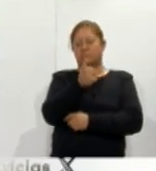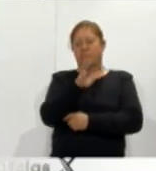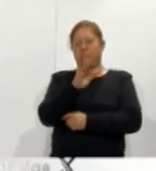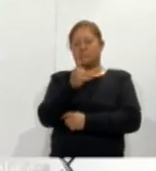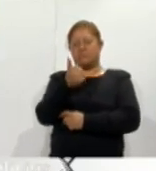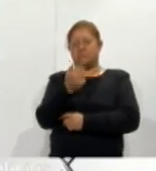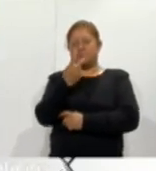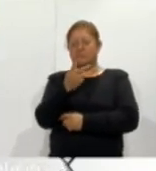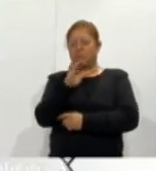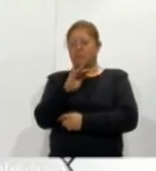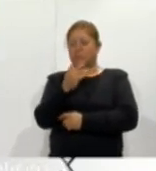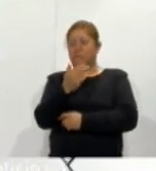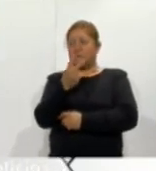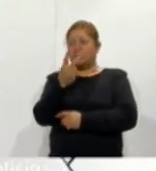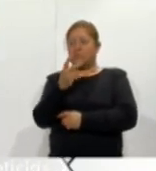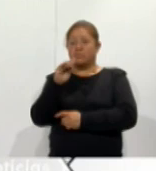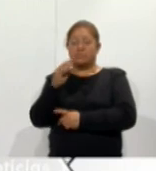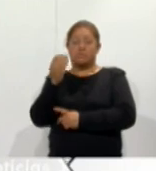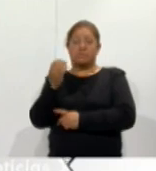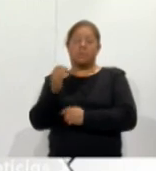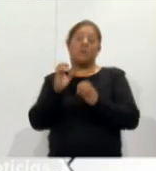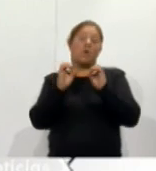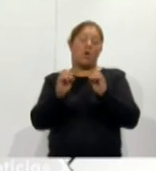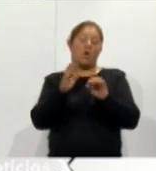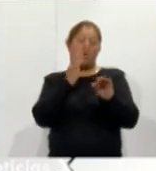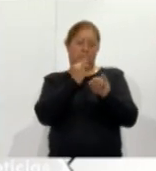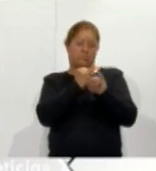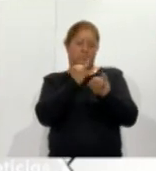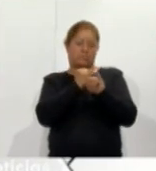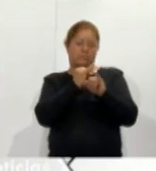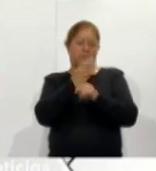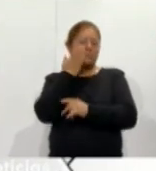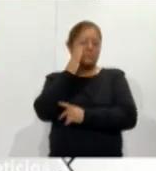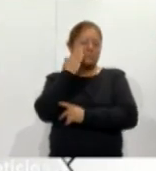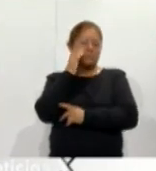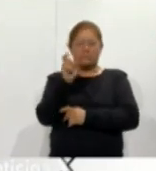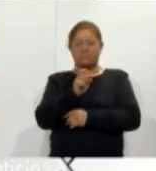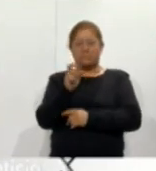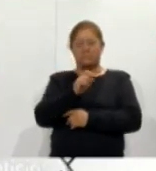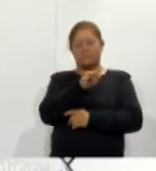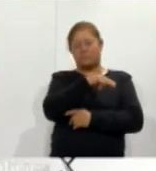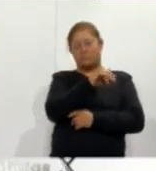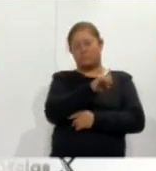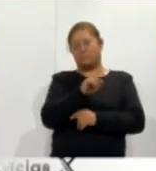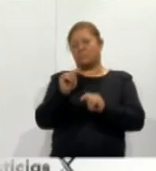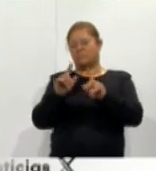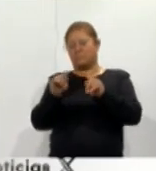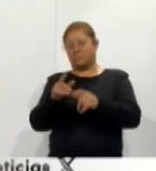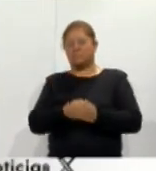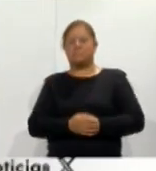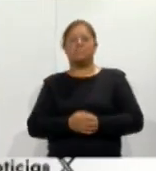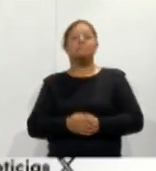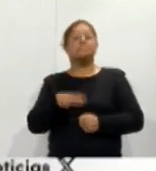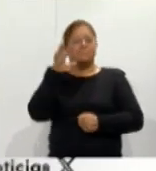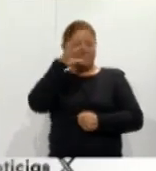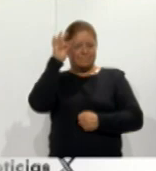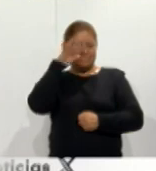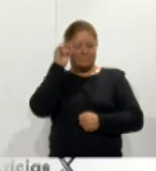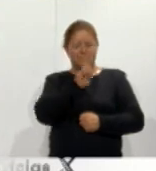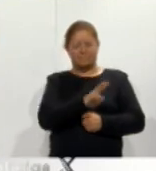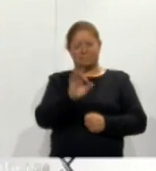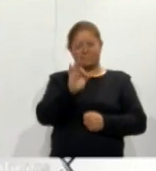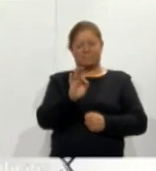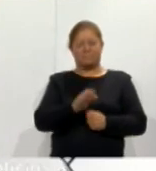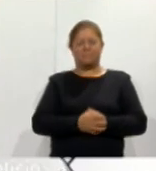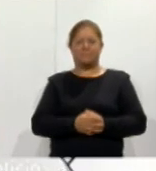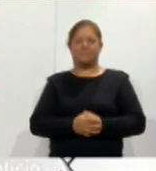252 99 o consultar las redes sociales de Facebook o ex del INET Laxcala Para Coracyt Noticias Victoria